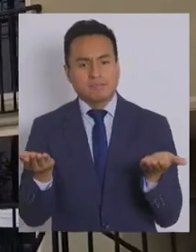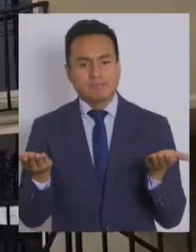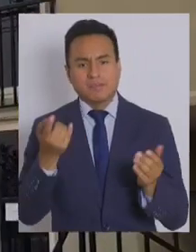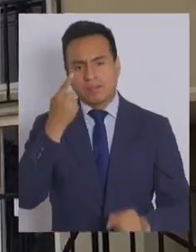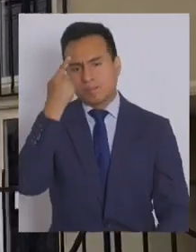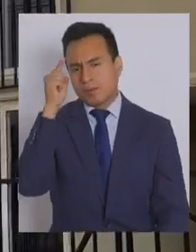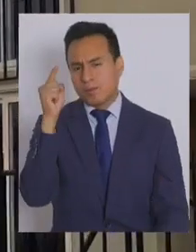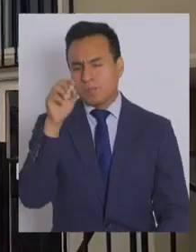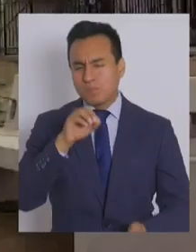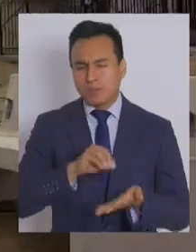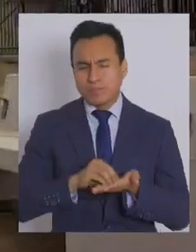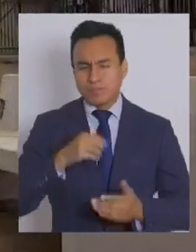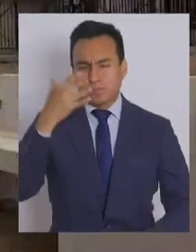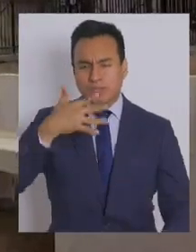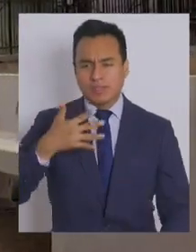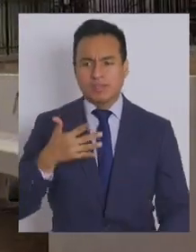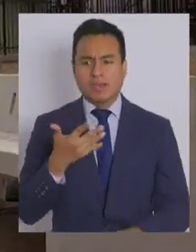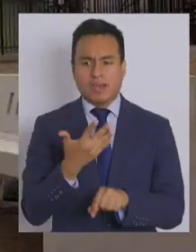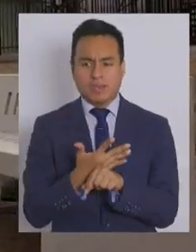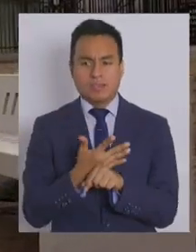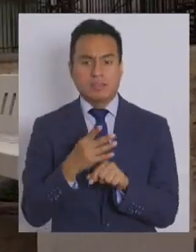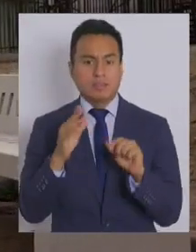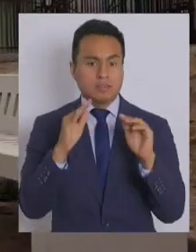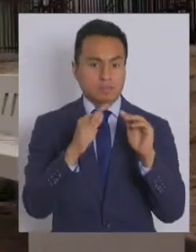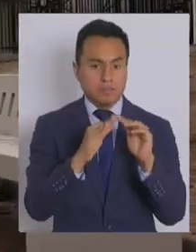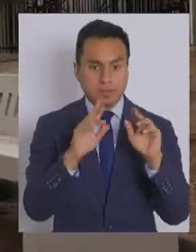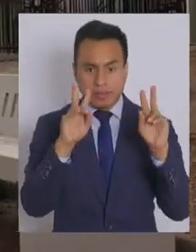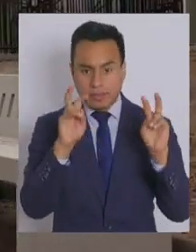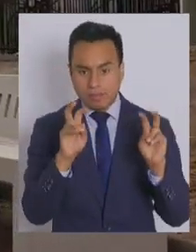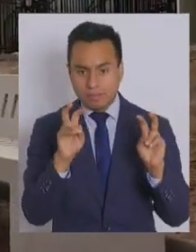Pero hay algo más importante todavía que la vivienda.